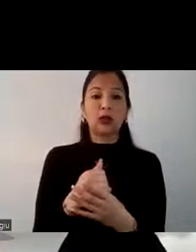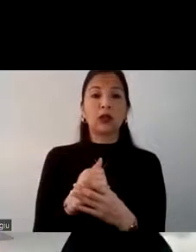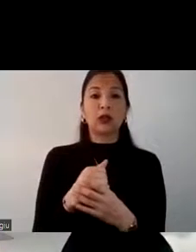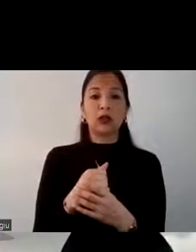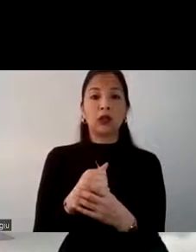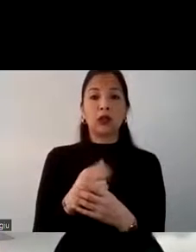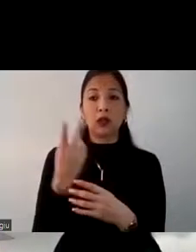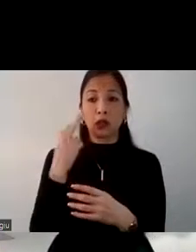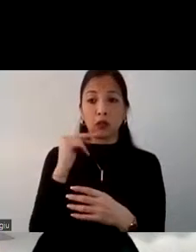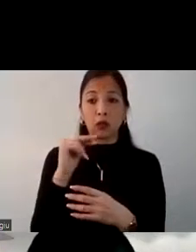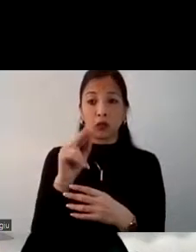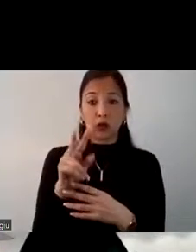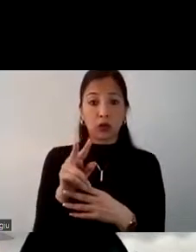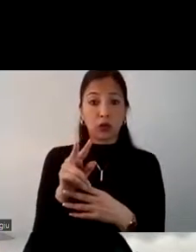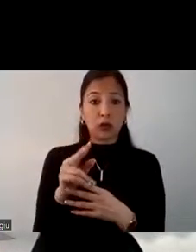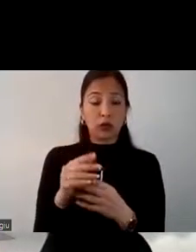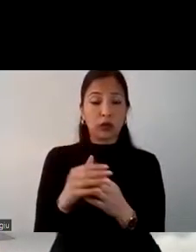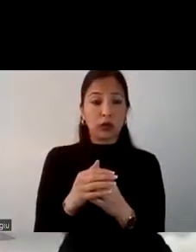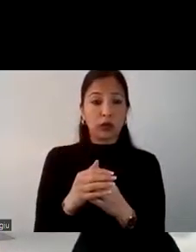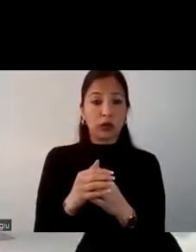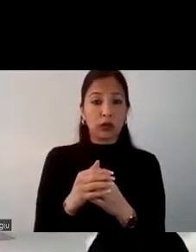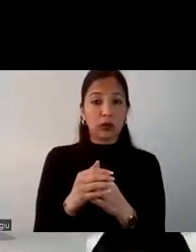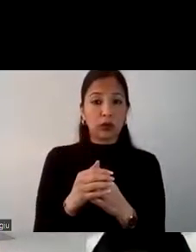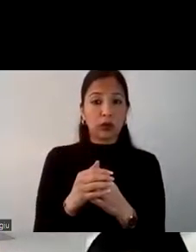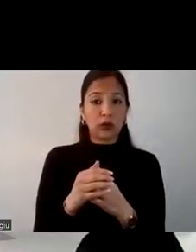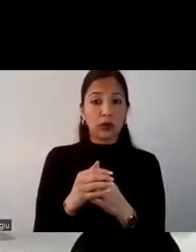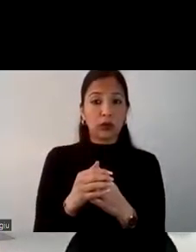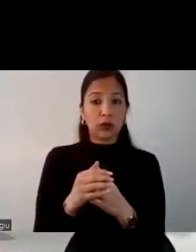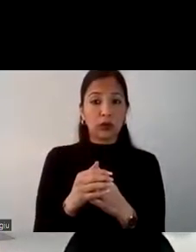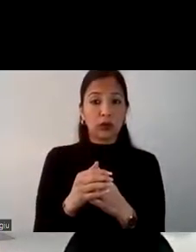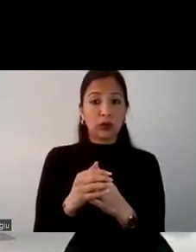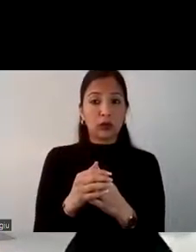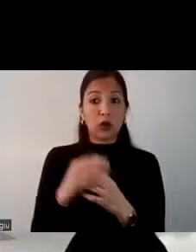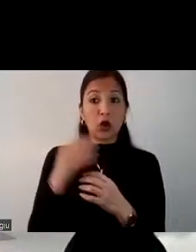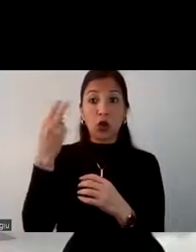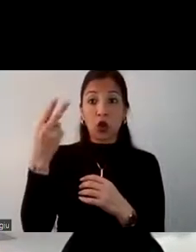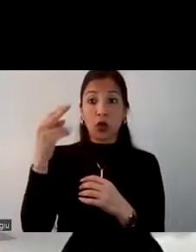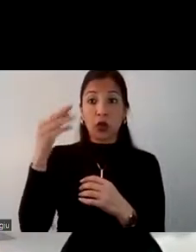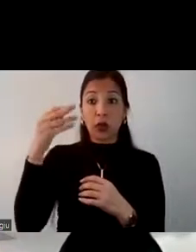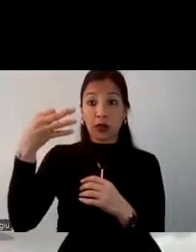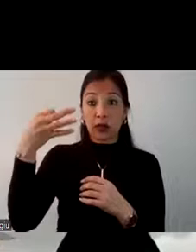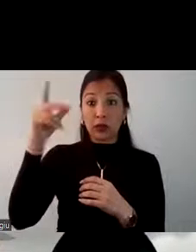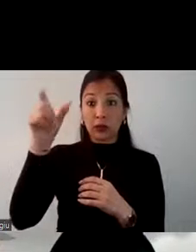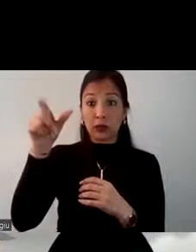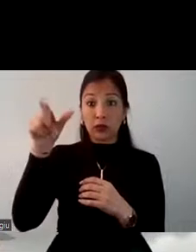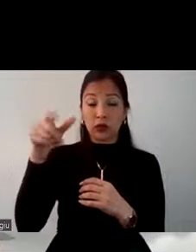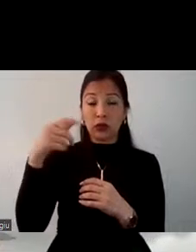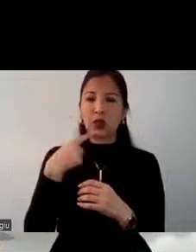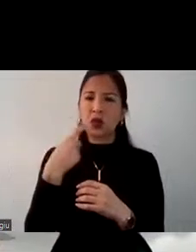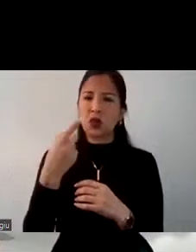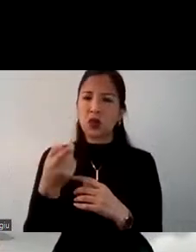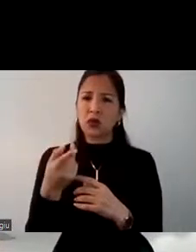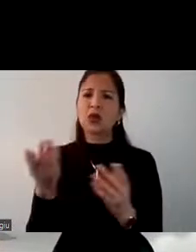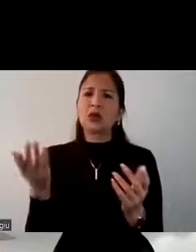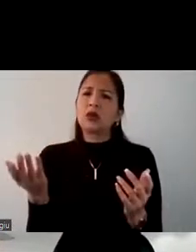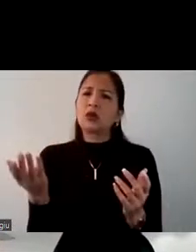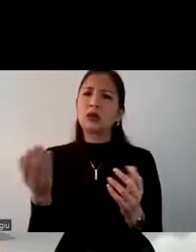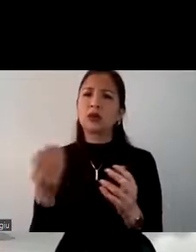podemos notar que dos de cada tres ecuatorianos nos dice que cuentan